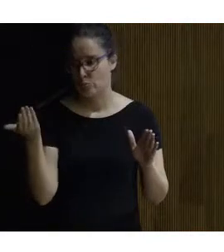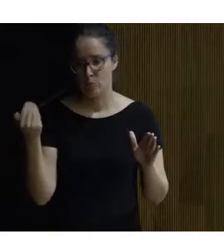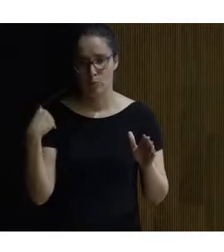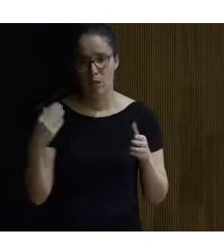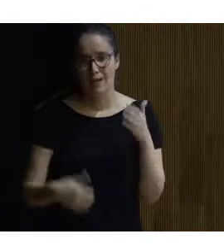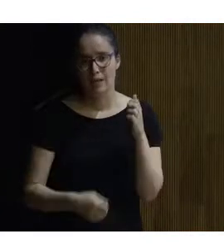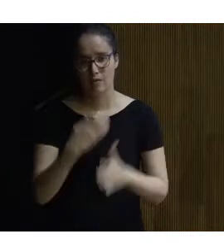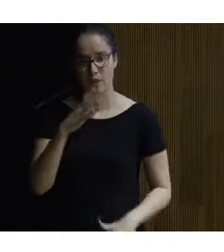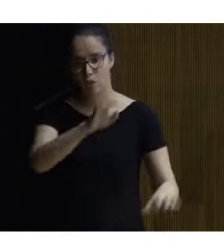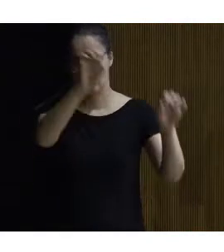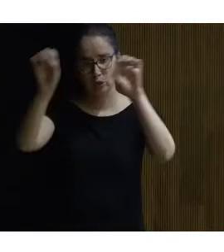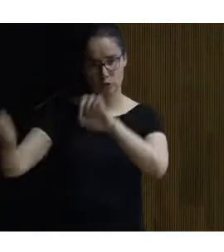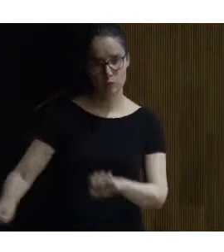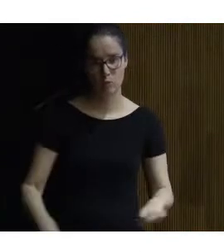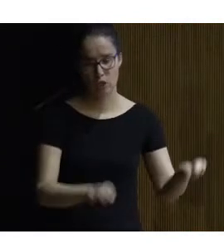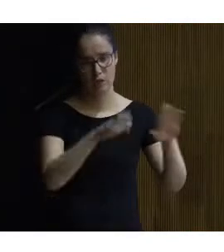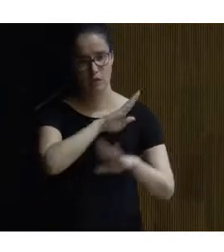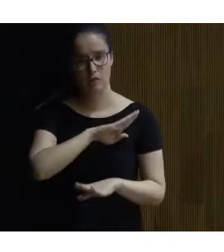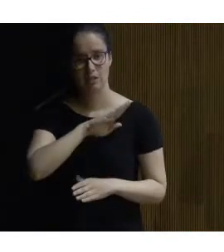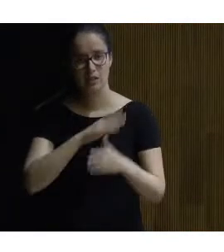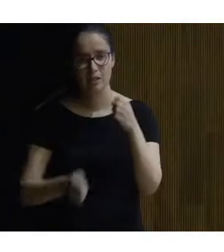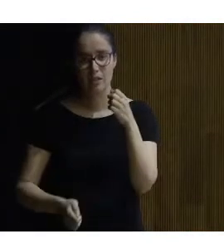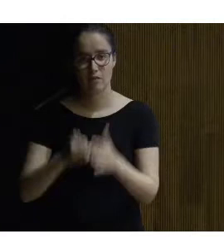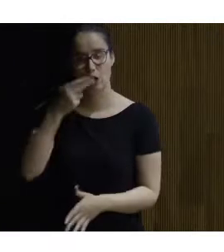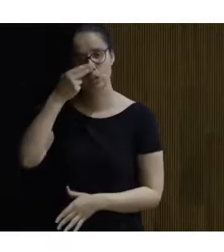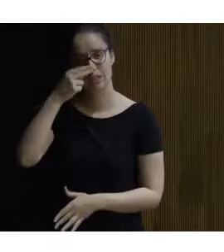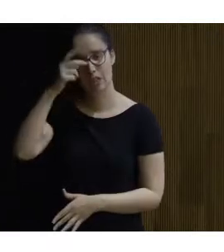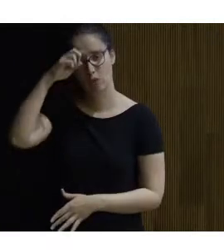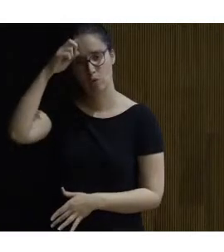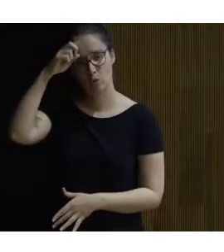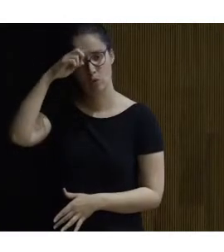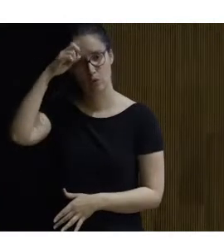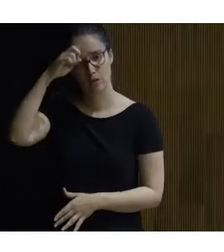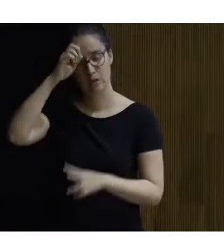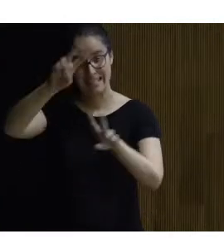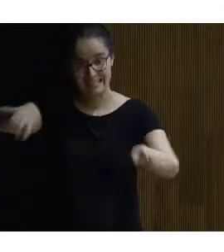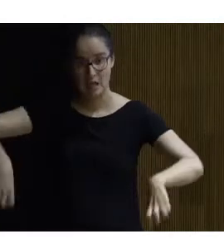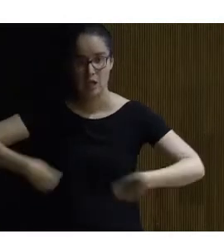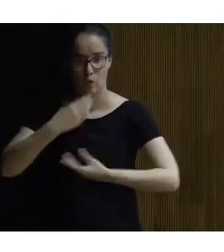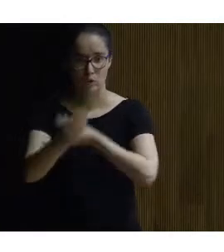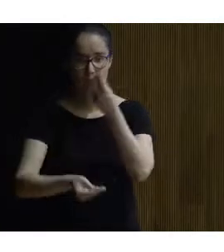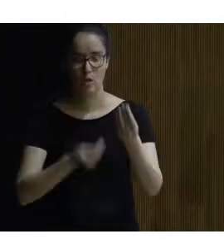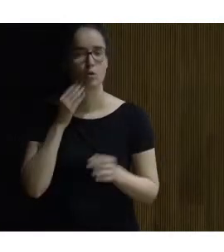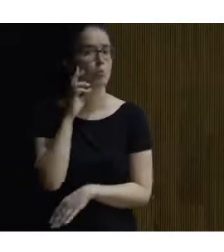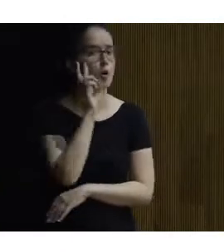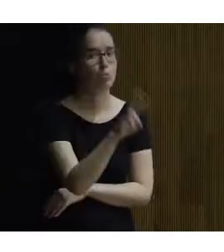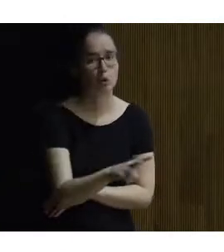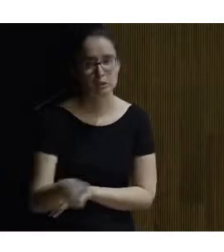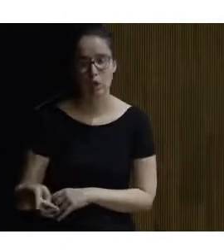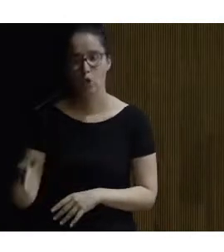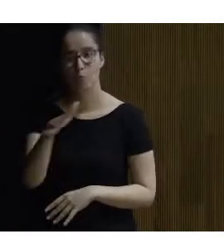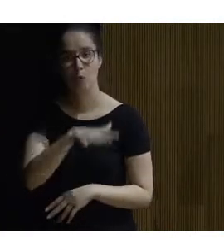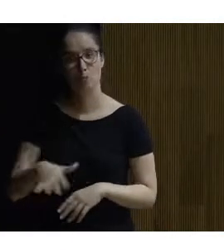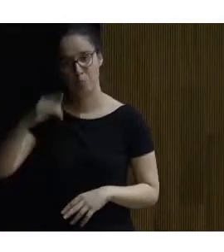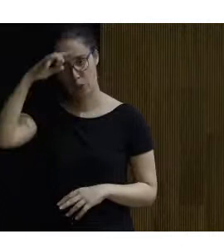muchos edificios protegidos y edificios de interés cultural que se están reutilizando no solo como museos no como